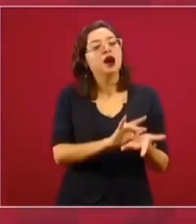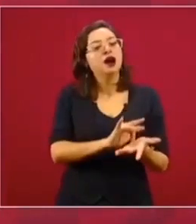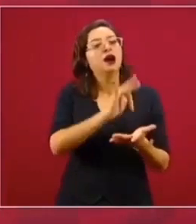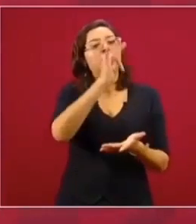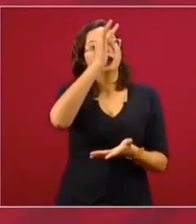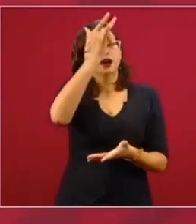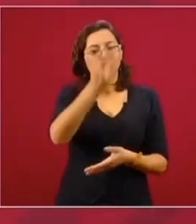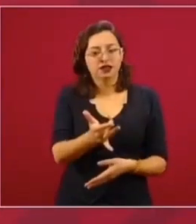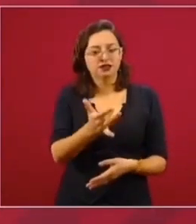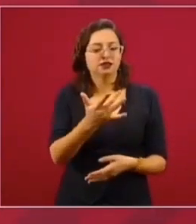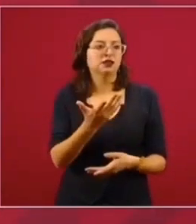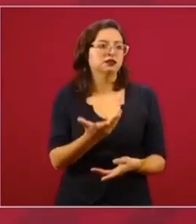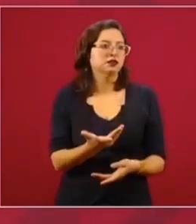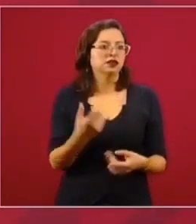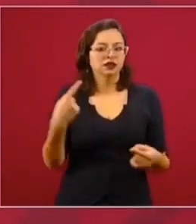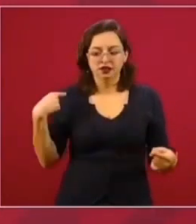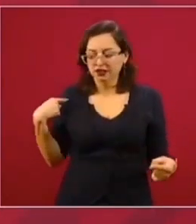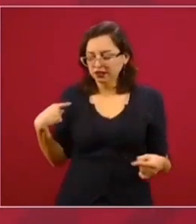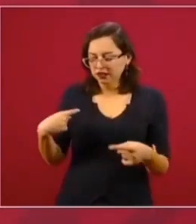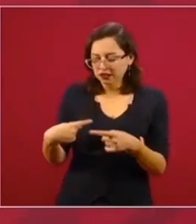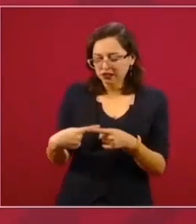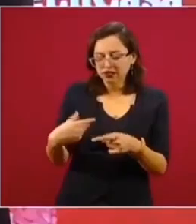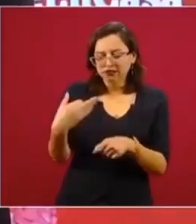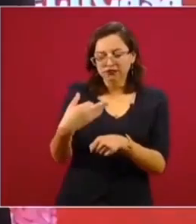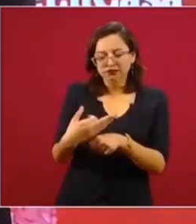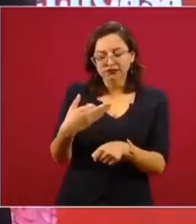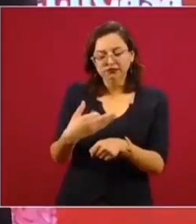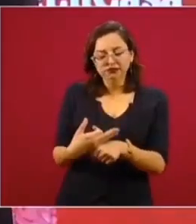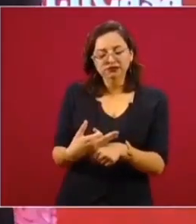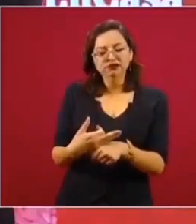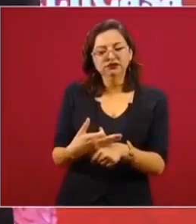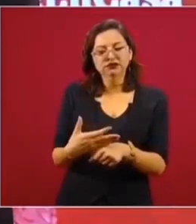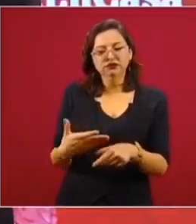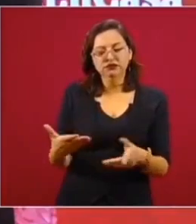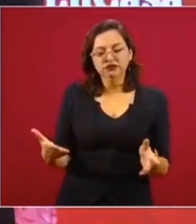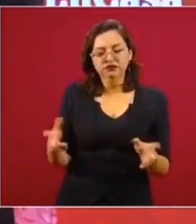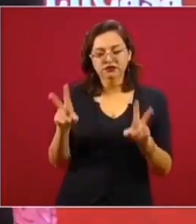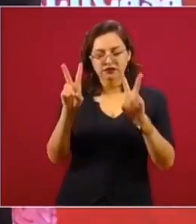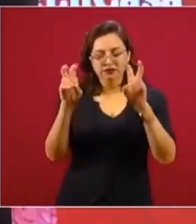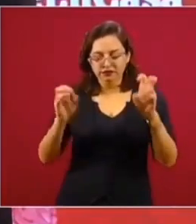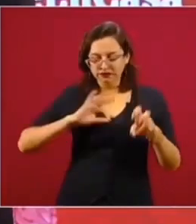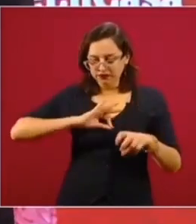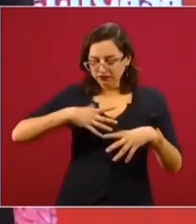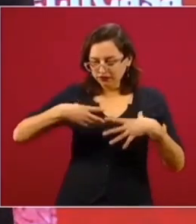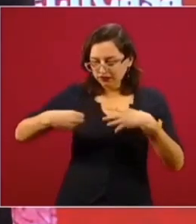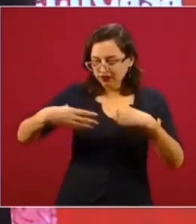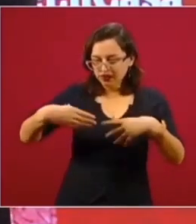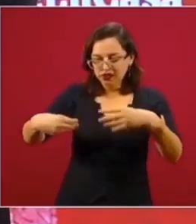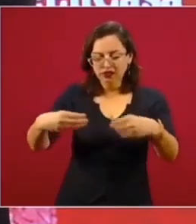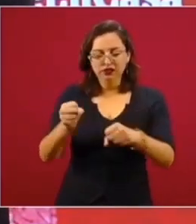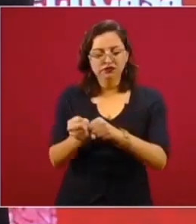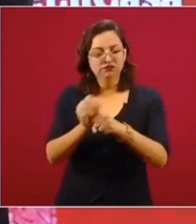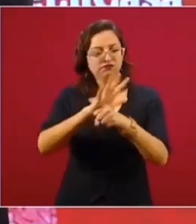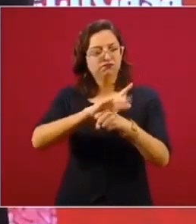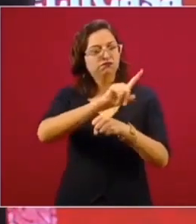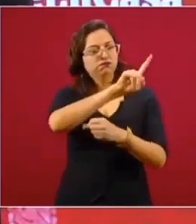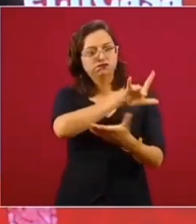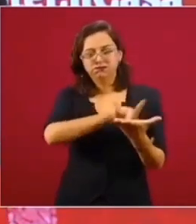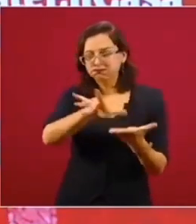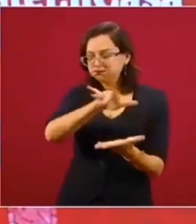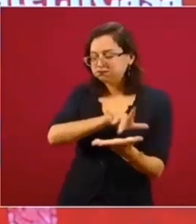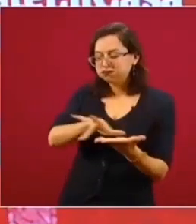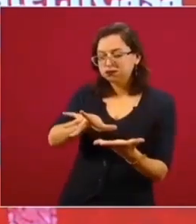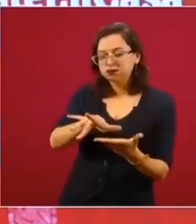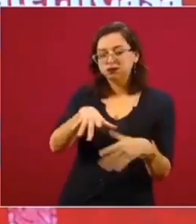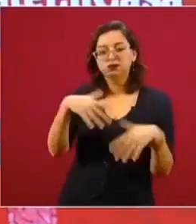el apoyo que hemos recibido para enfrentar la pandemia del coronavirus. Hoy